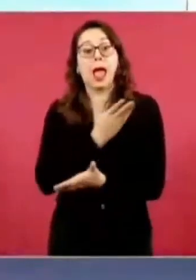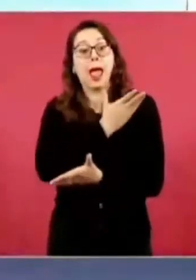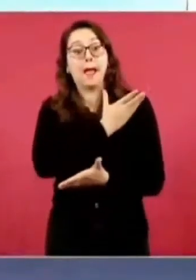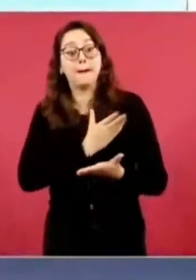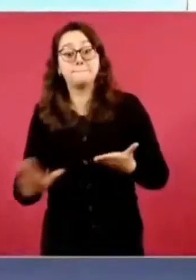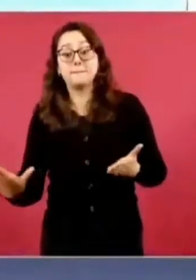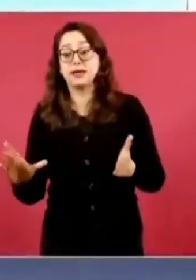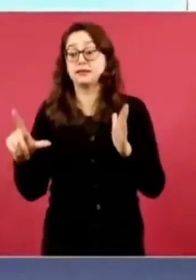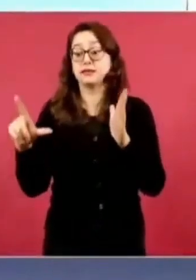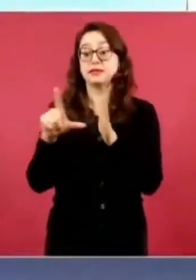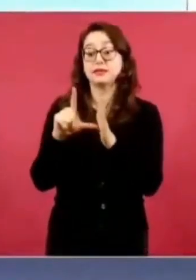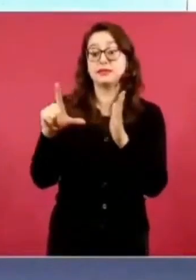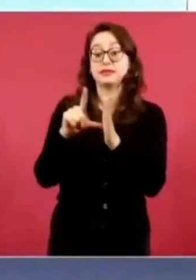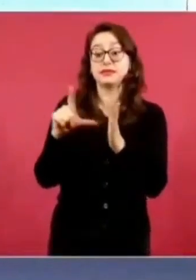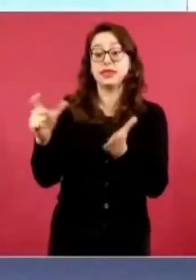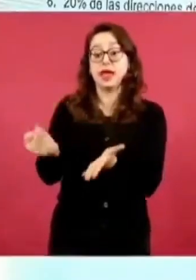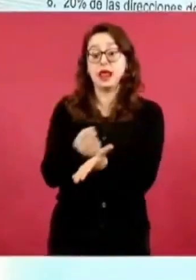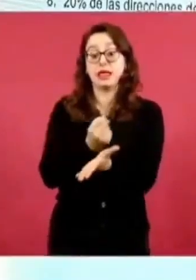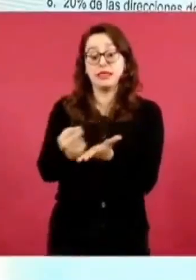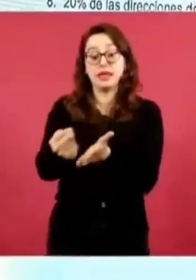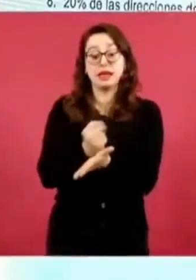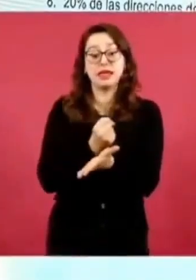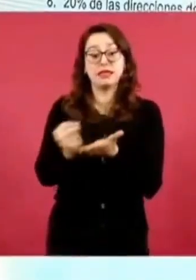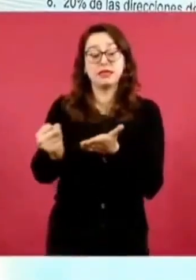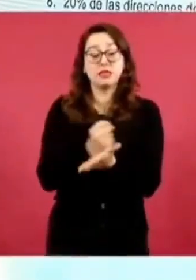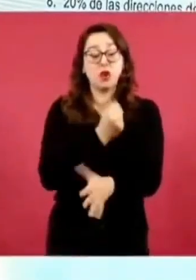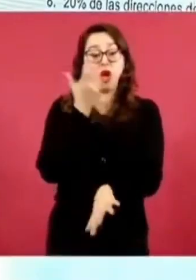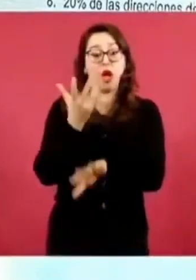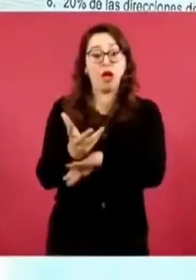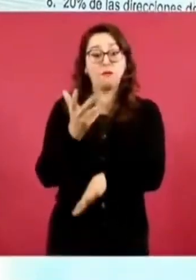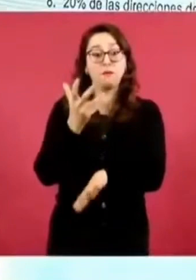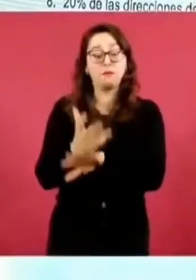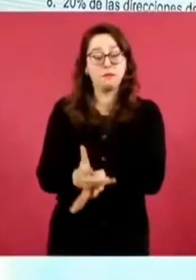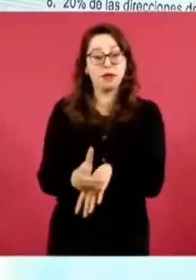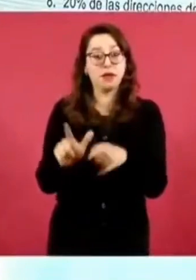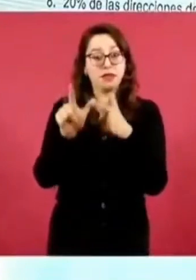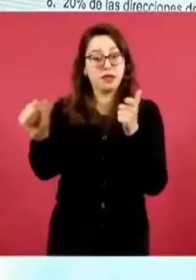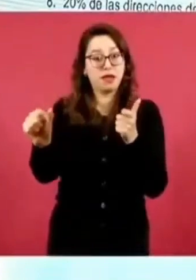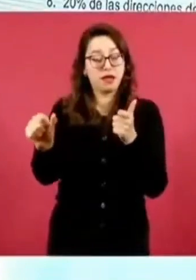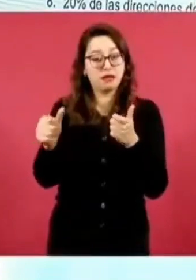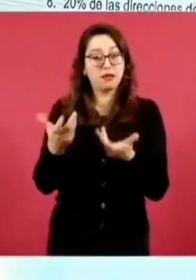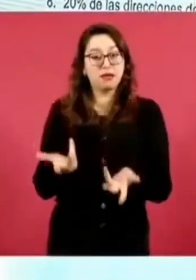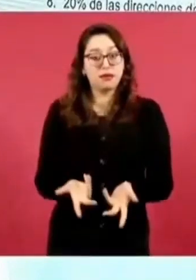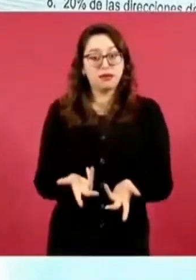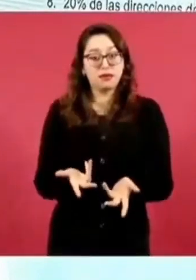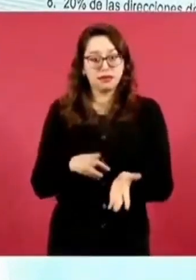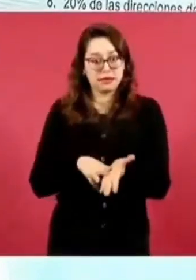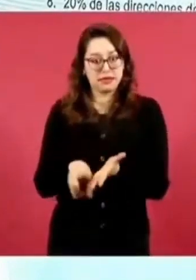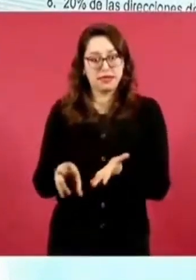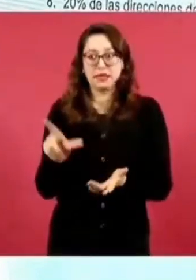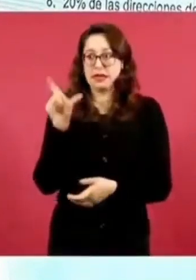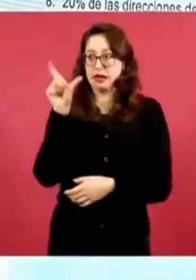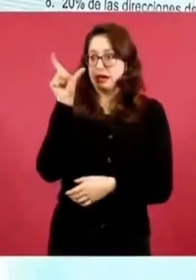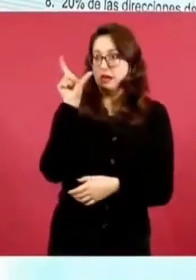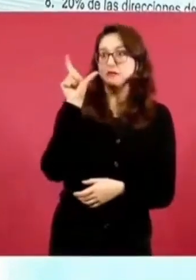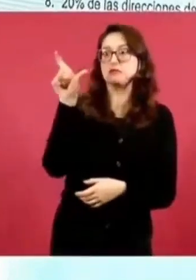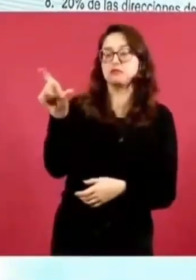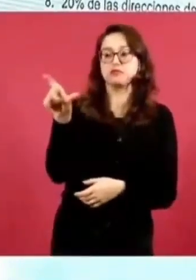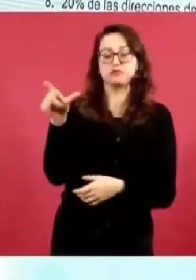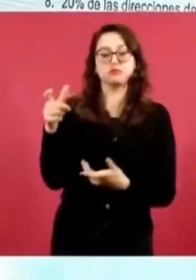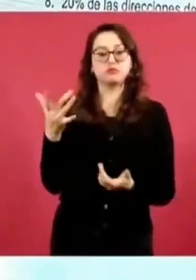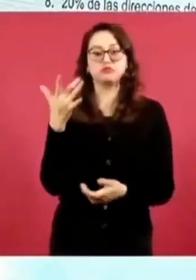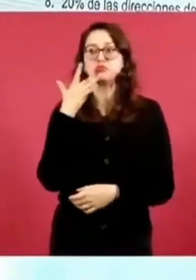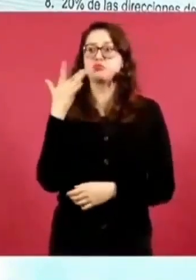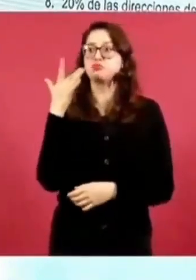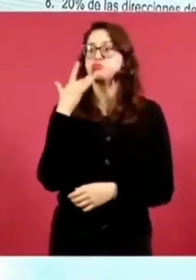American Express, los más